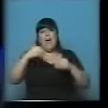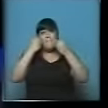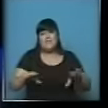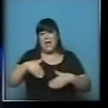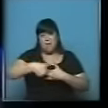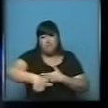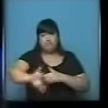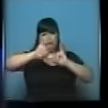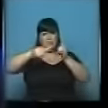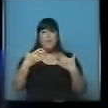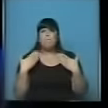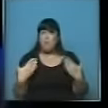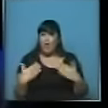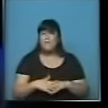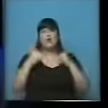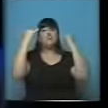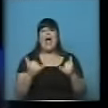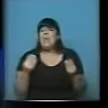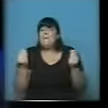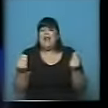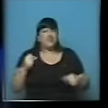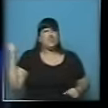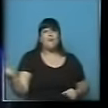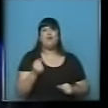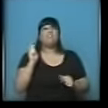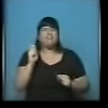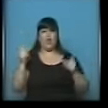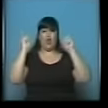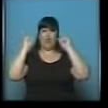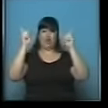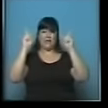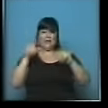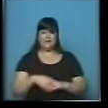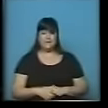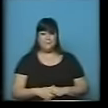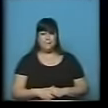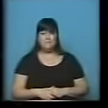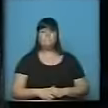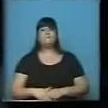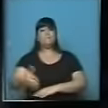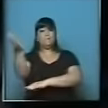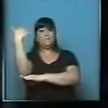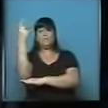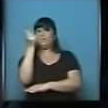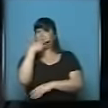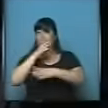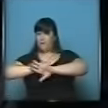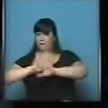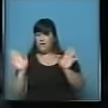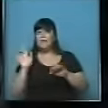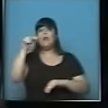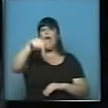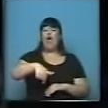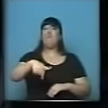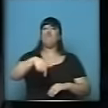la podemos hacer, tenemos lo más valioso e importante que son nuestros docentes. A la exposición de Mauricio Macri. Ahora entonces